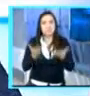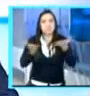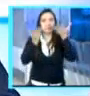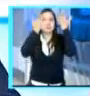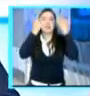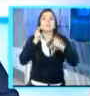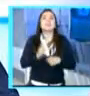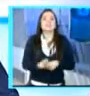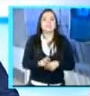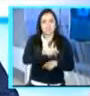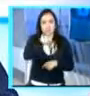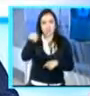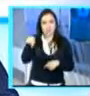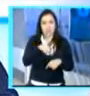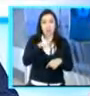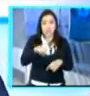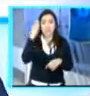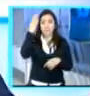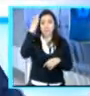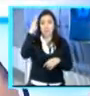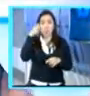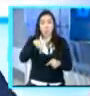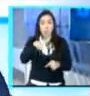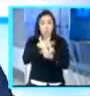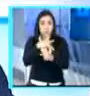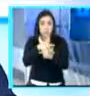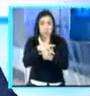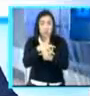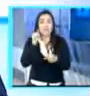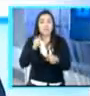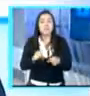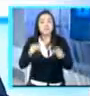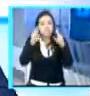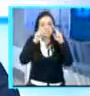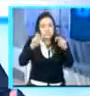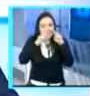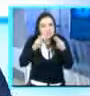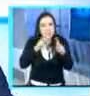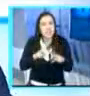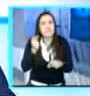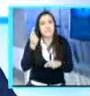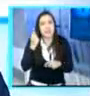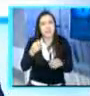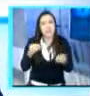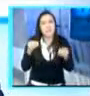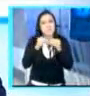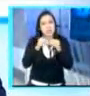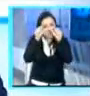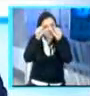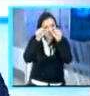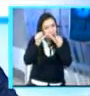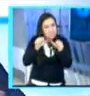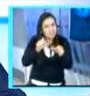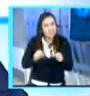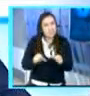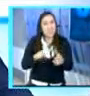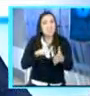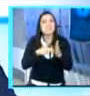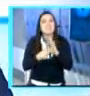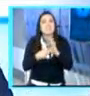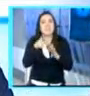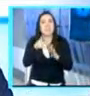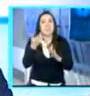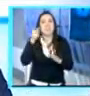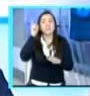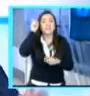20, 30% del presupuesto. Ese es un año entero de gobierno, de cada gobierno se va en corrupción. Entonces, el alcance fiscal va a ser mayor